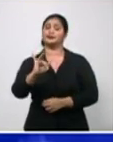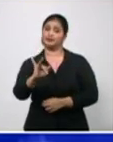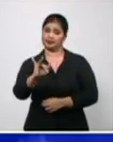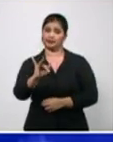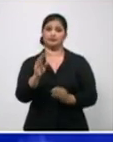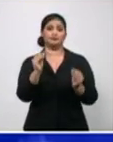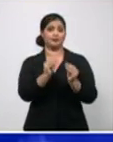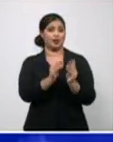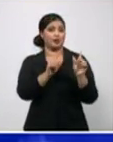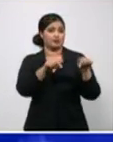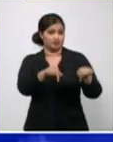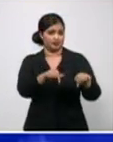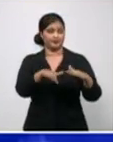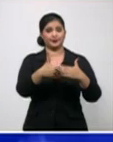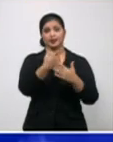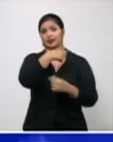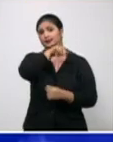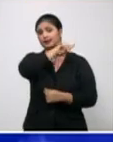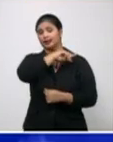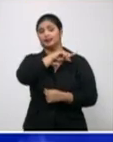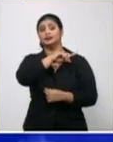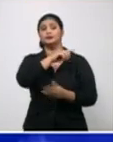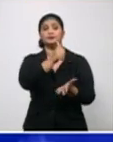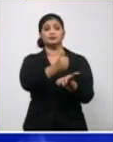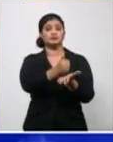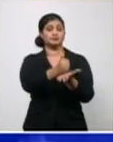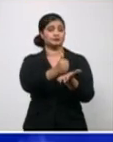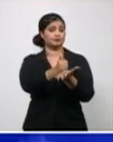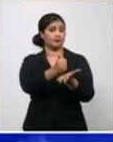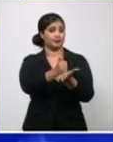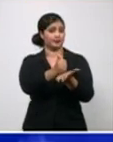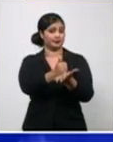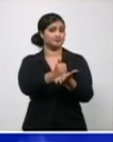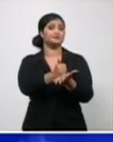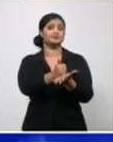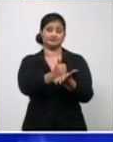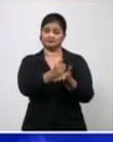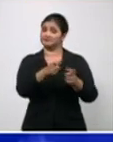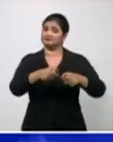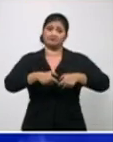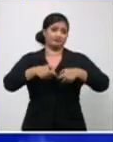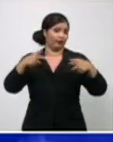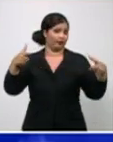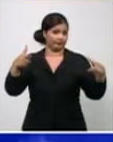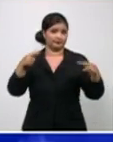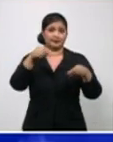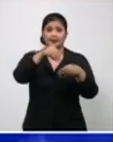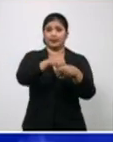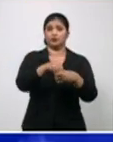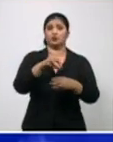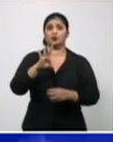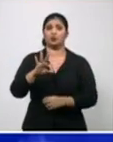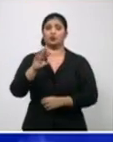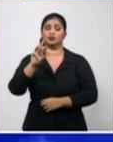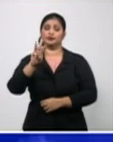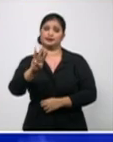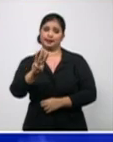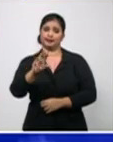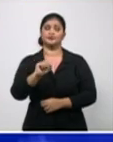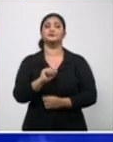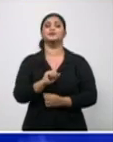el municipio Cabacera con el mayor número como ha estado ocurriendo, 83, San Luis con siete,